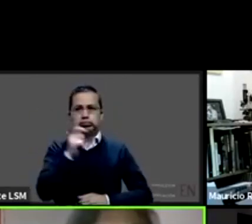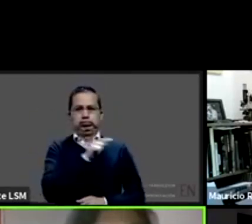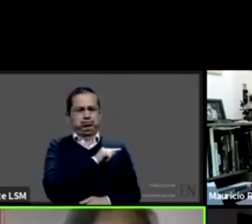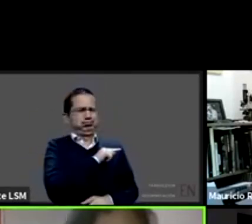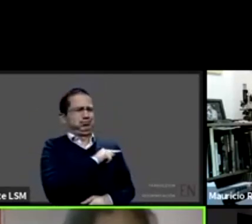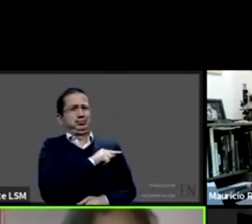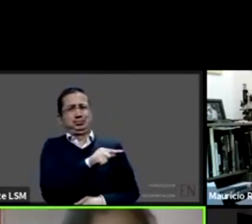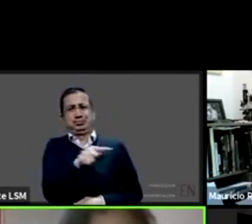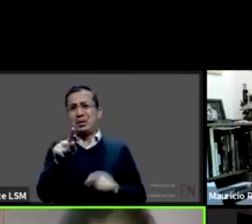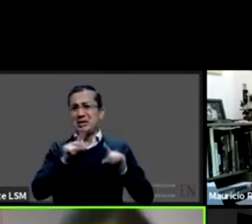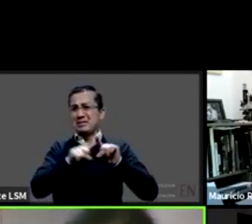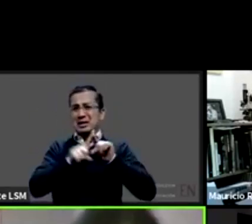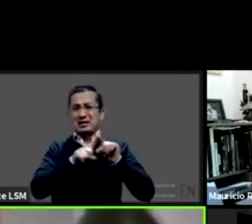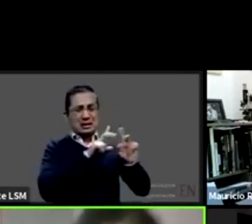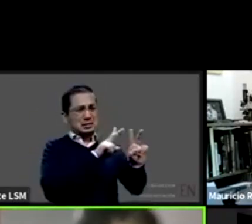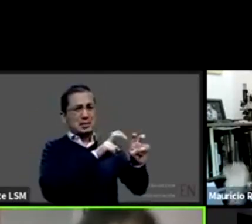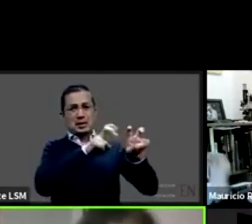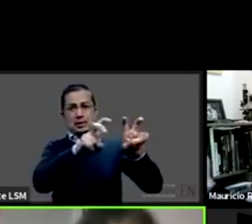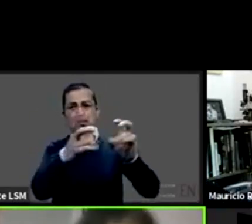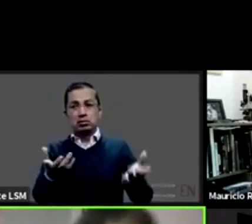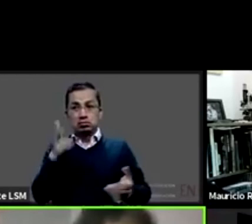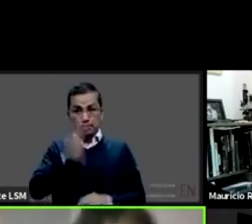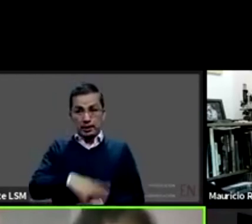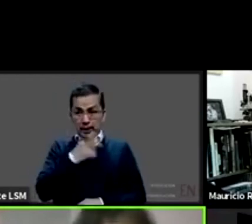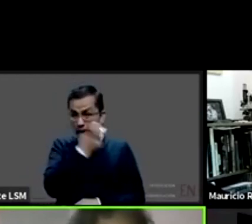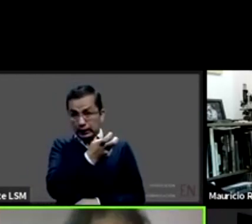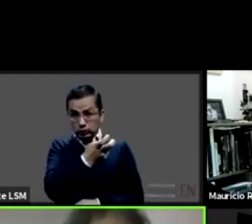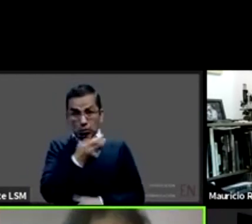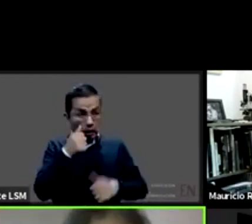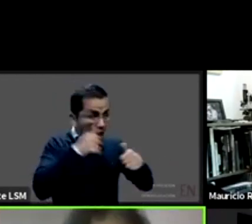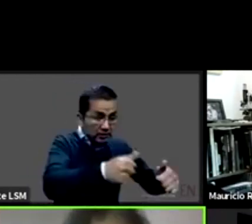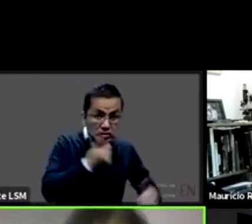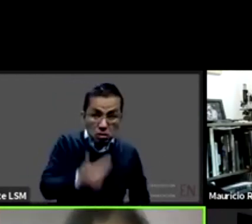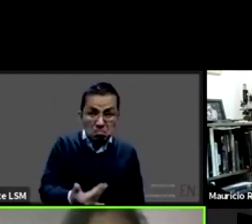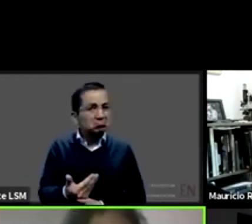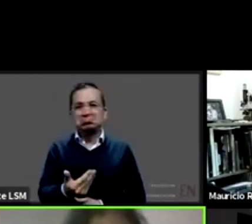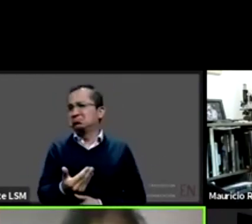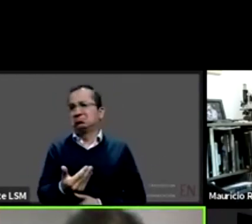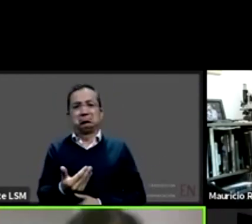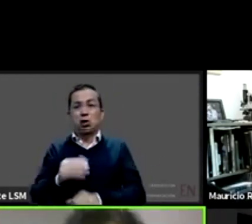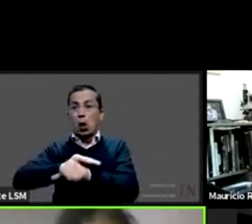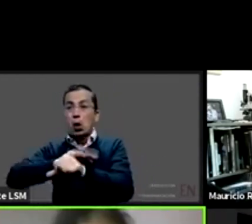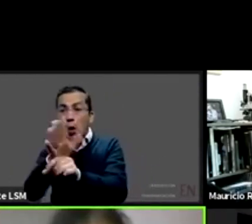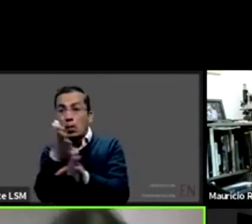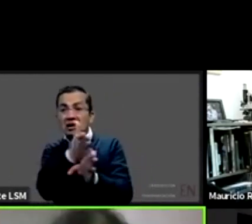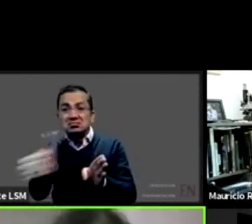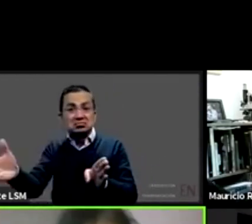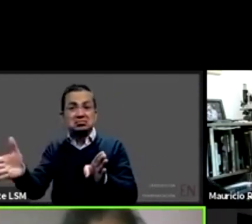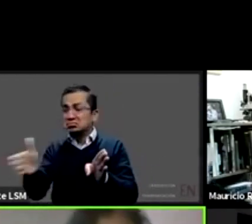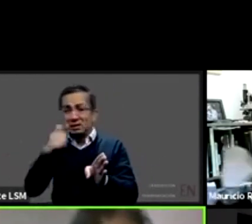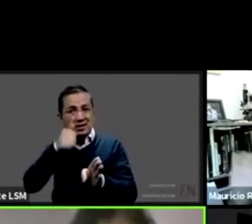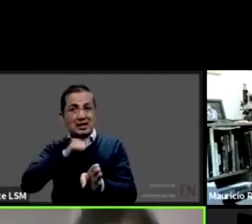lo que hay es una gran ausencia antes del COVID es decir estamos enfrentando el COVID